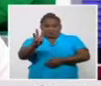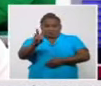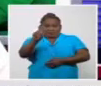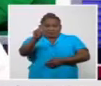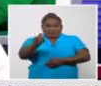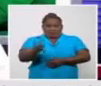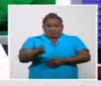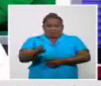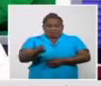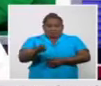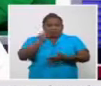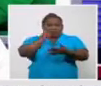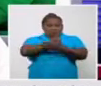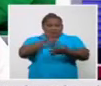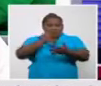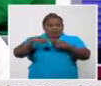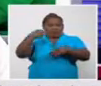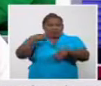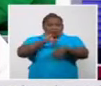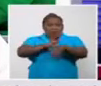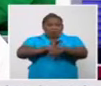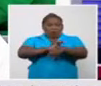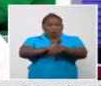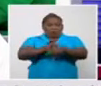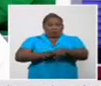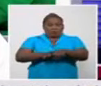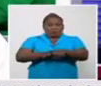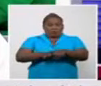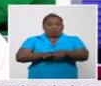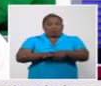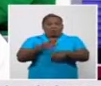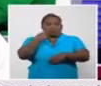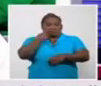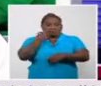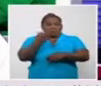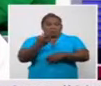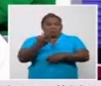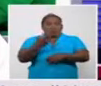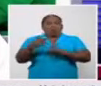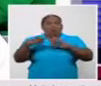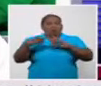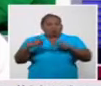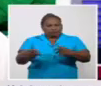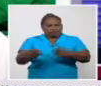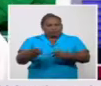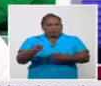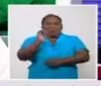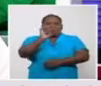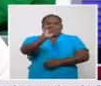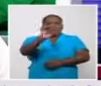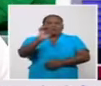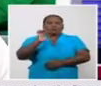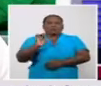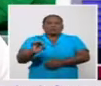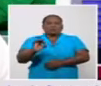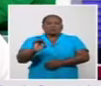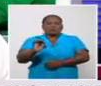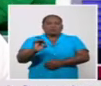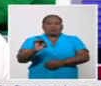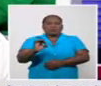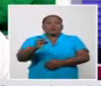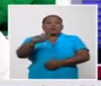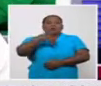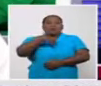se diagnosticaron con la COVID, nuevamente, el porciento de ellos que tienen como antecedente,